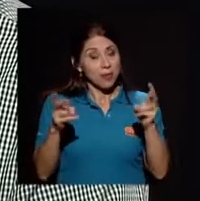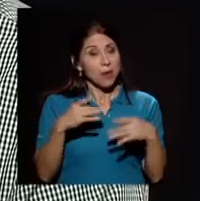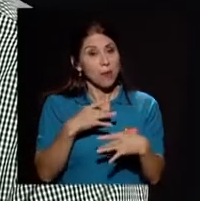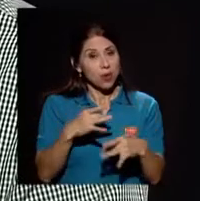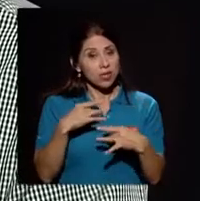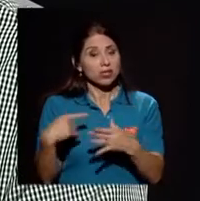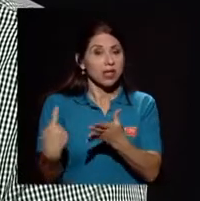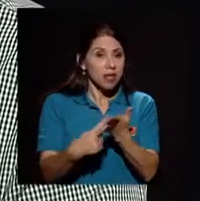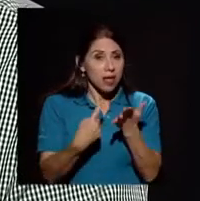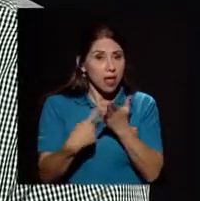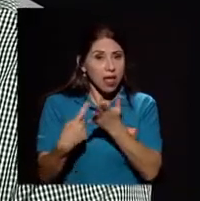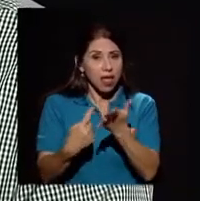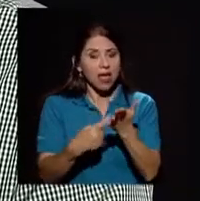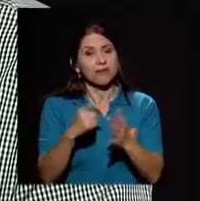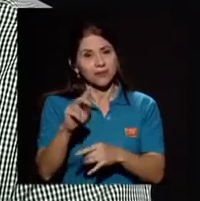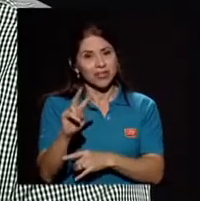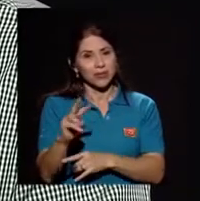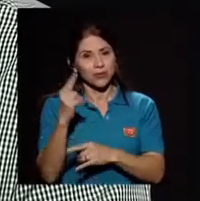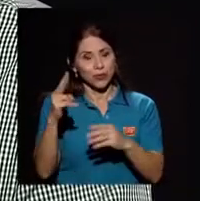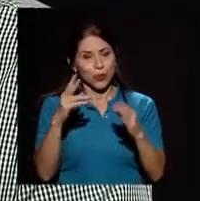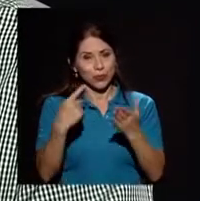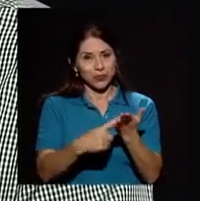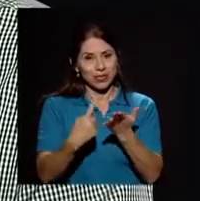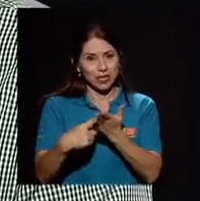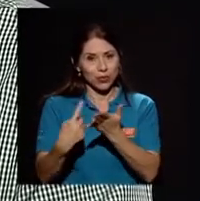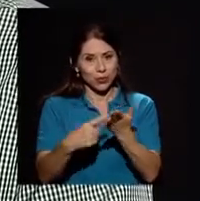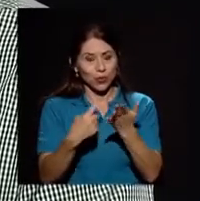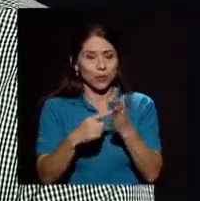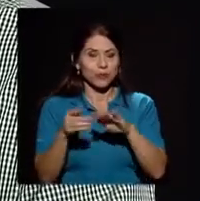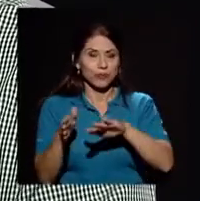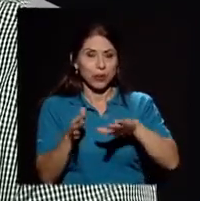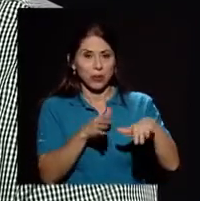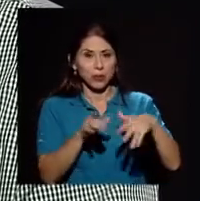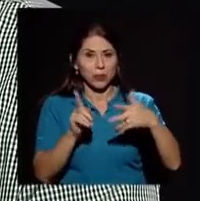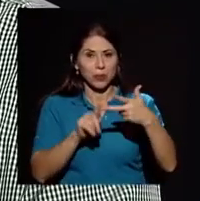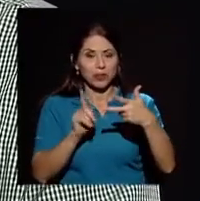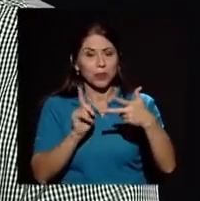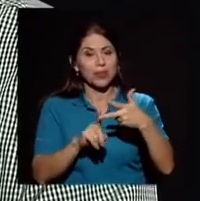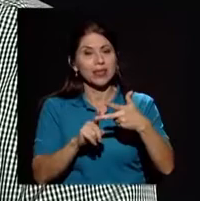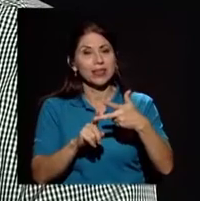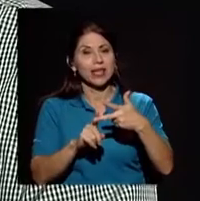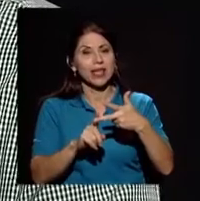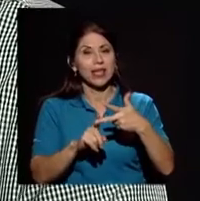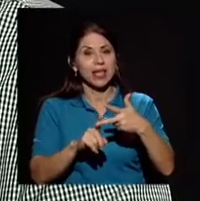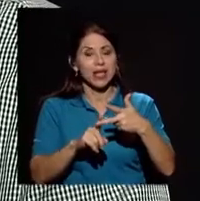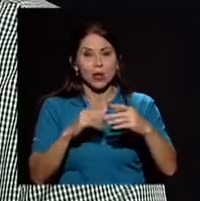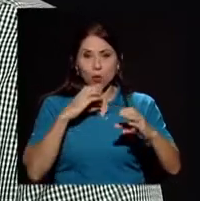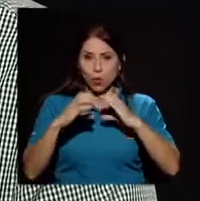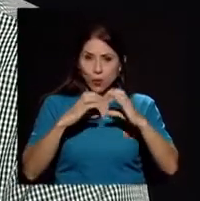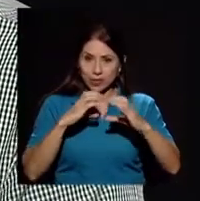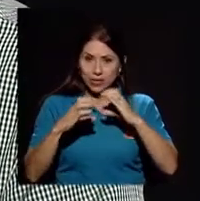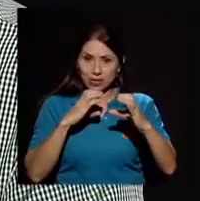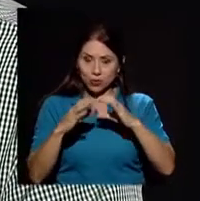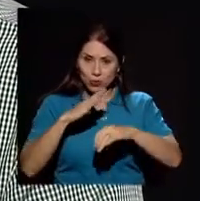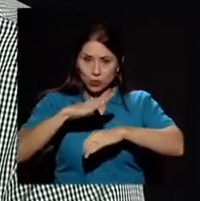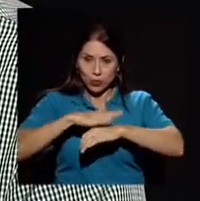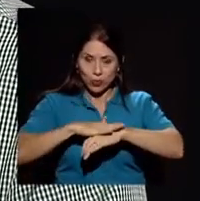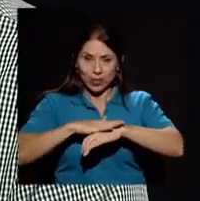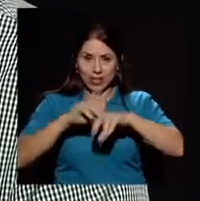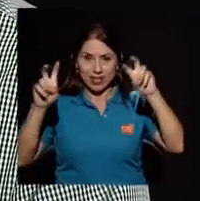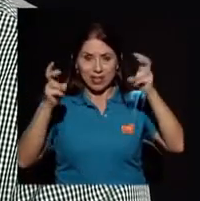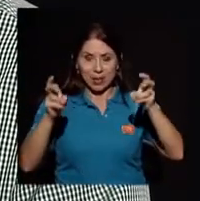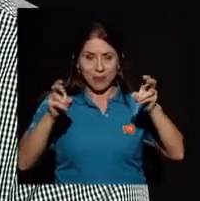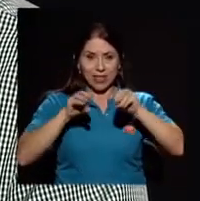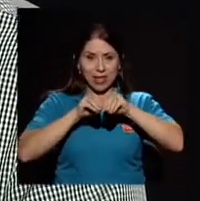que fue el segundo conversatorio. Posteriormente tuvimos el conversatorio que giraba en torno al tema de la Red Sismológica